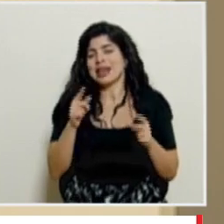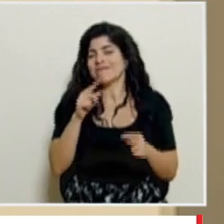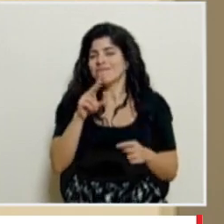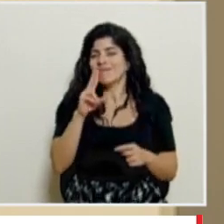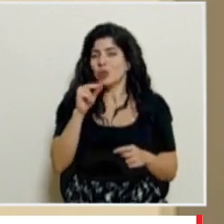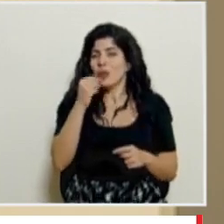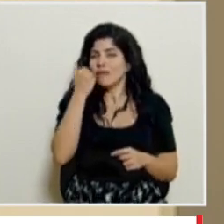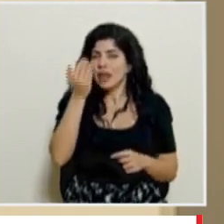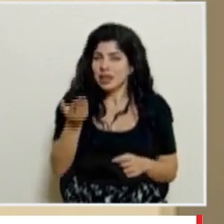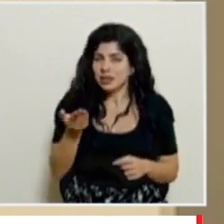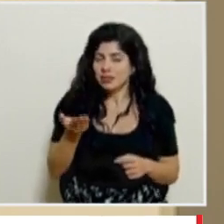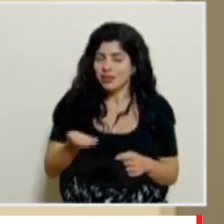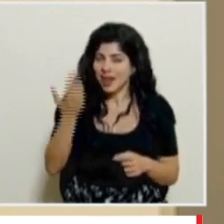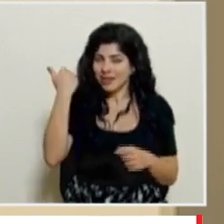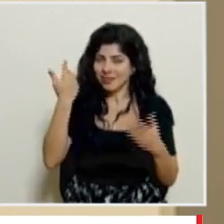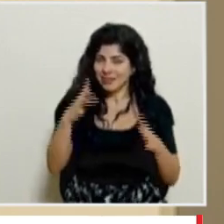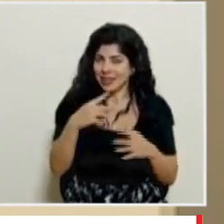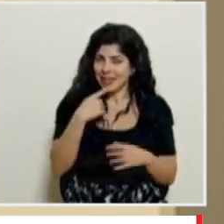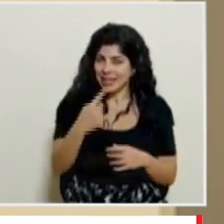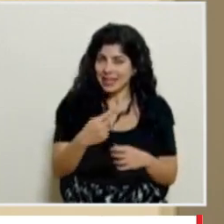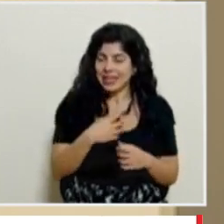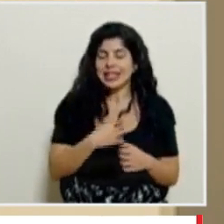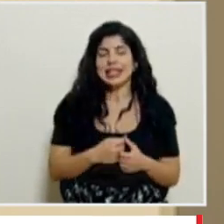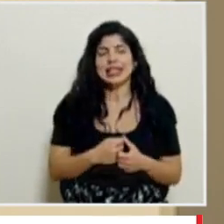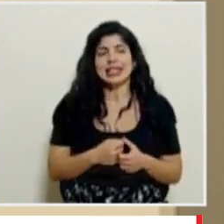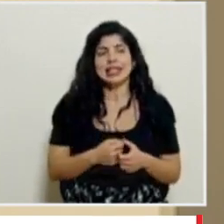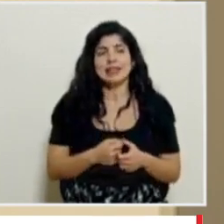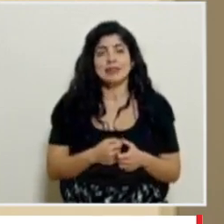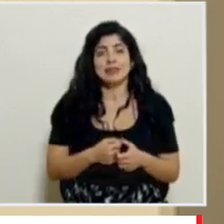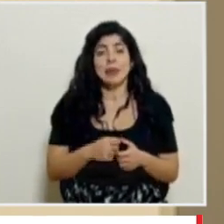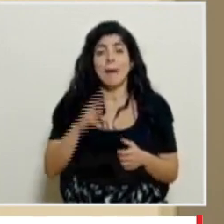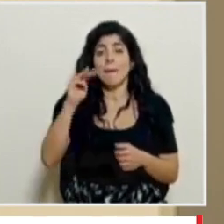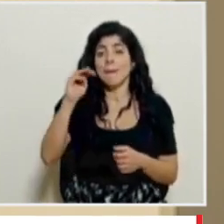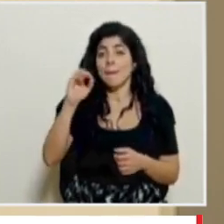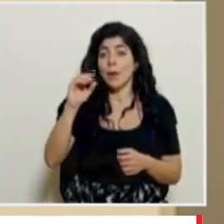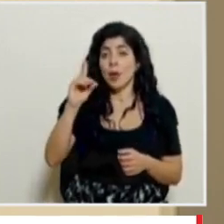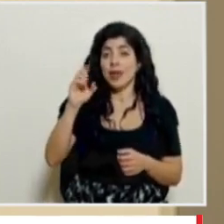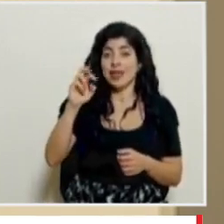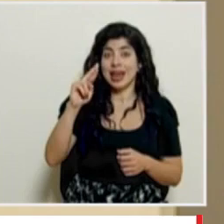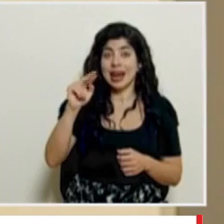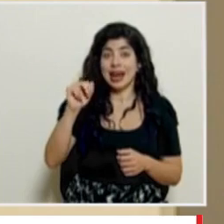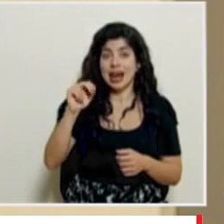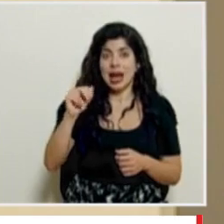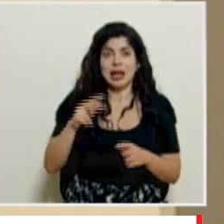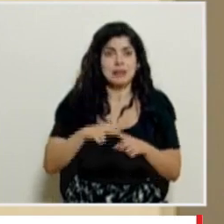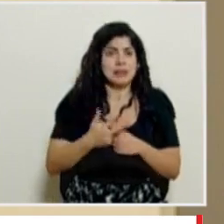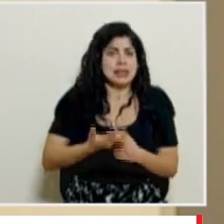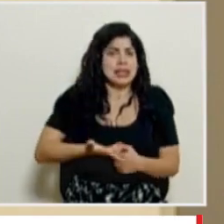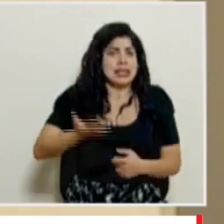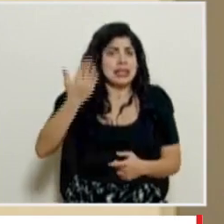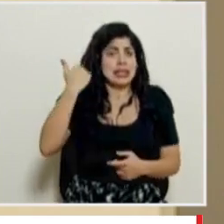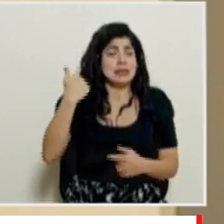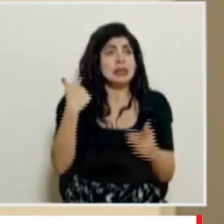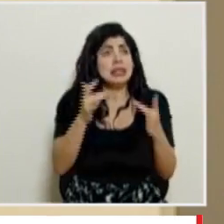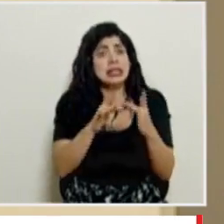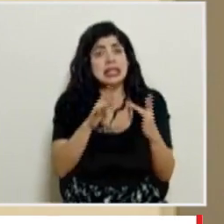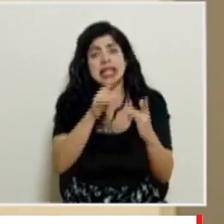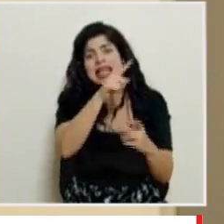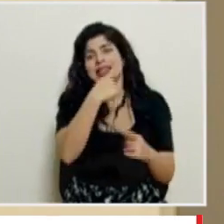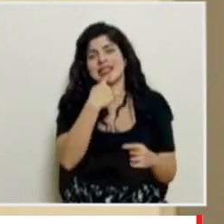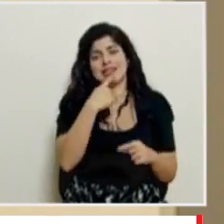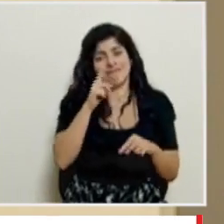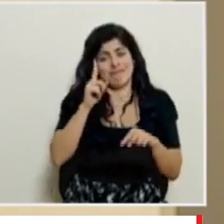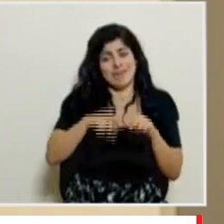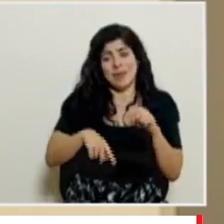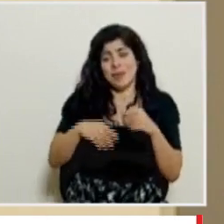tan fácil yo lo mencionaba el otro día de que incluso con Moderna desde un inicio y todavía se mantiene que nos decían que no podían enviar